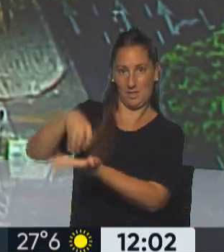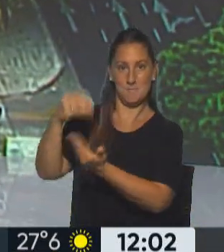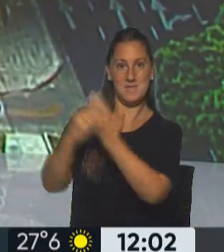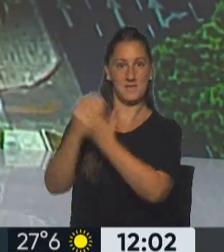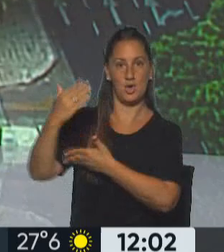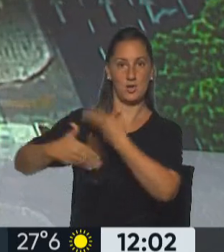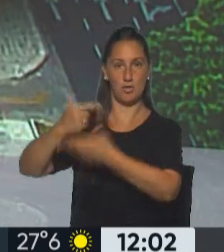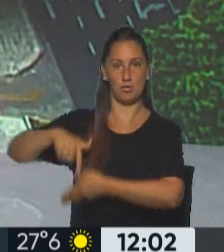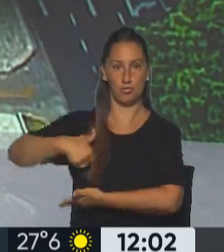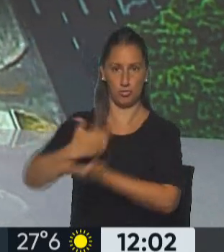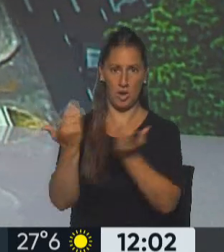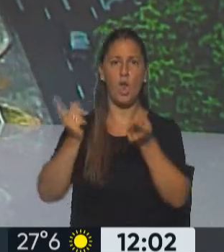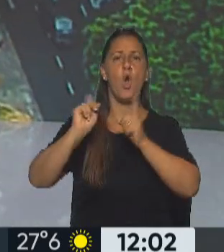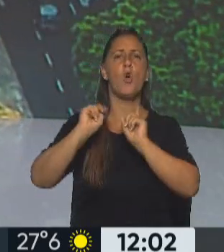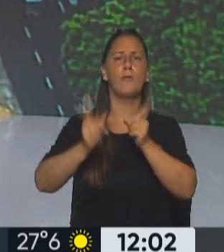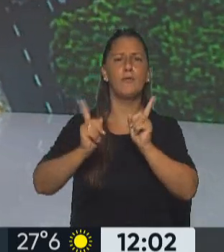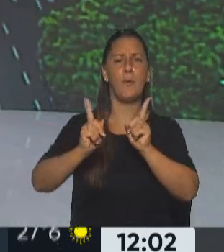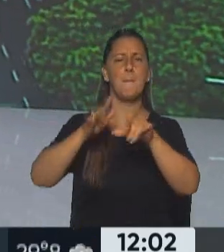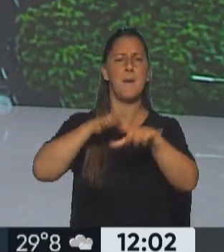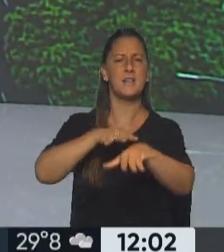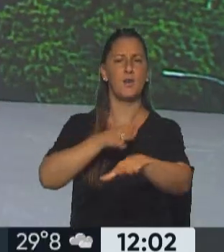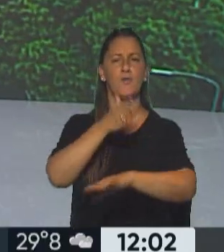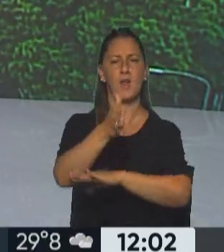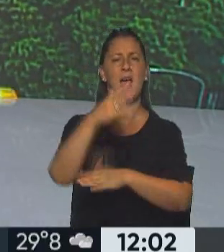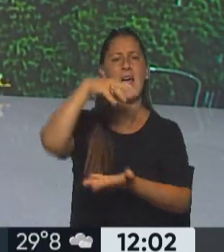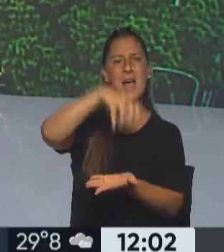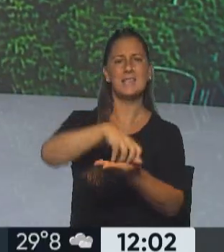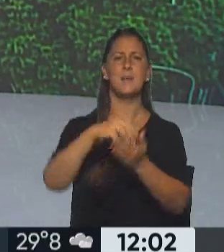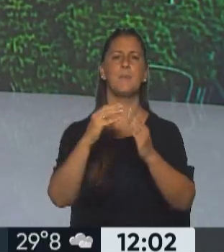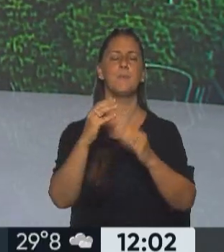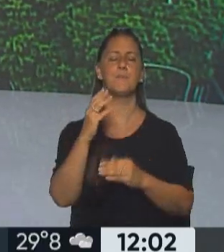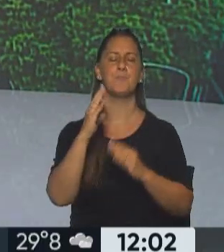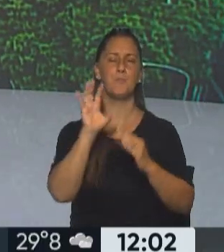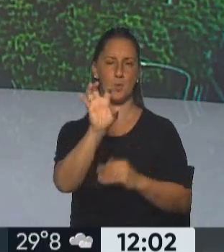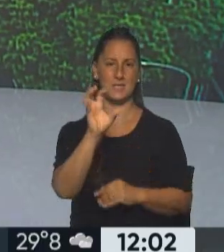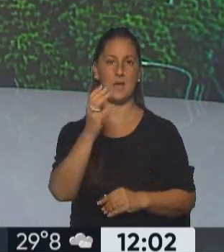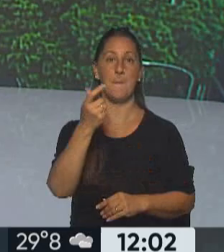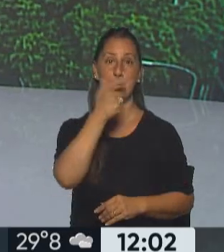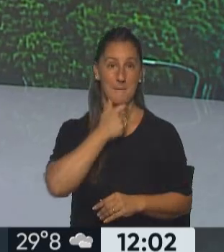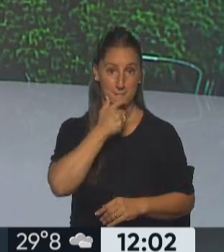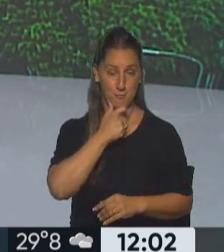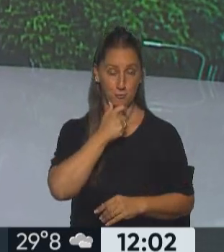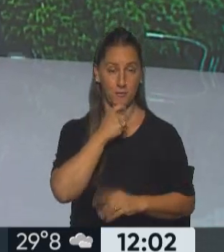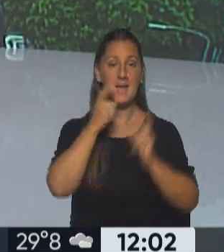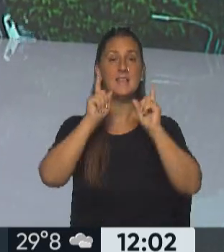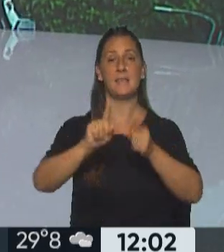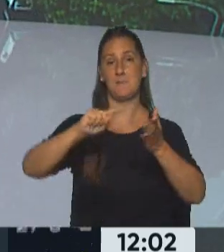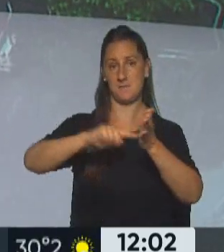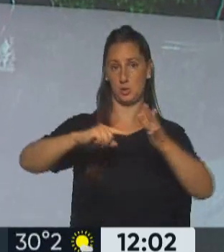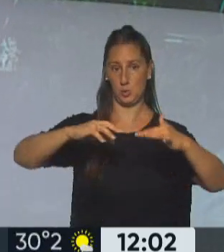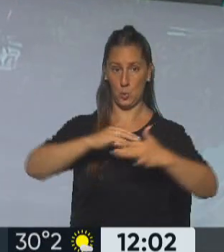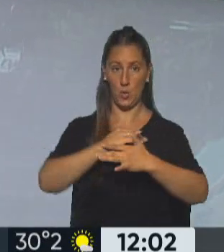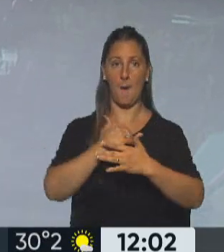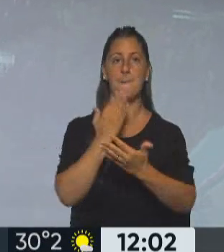Social, pero siguieron marchando y se dirigieron a la casa de la provincia de Mendoza. Exactamente, también en la ciudad de Buenos Aires, reclamando por